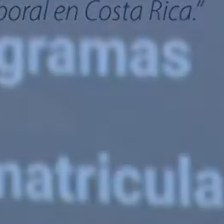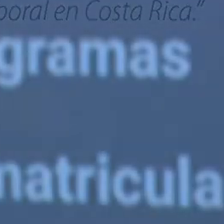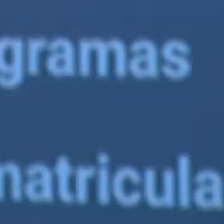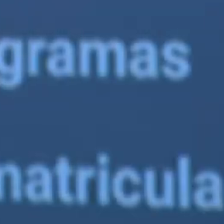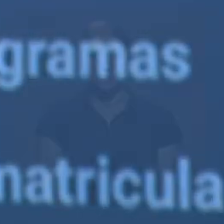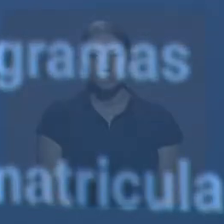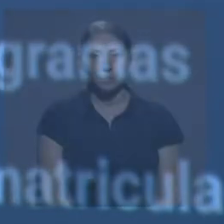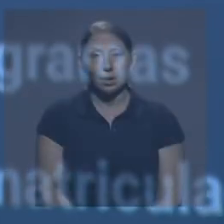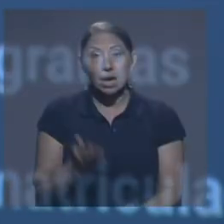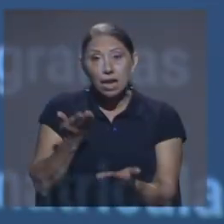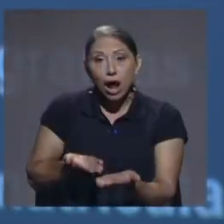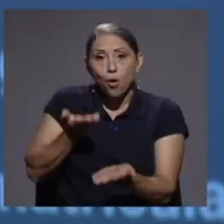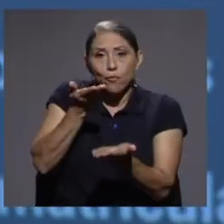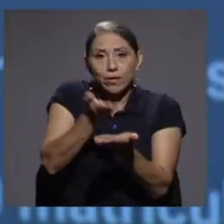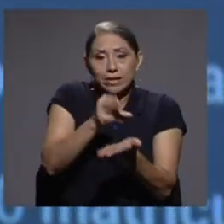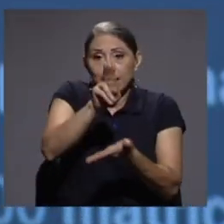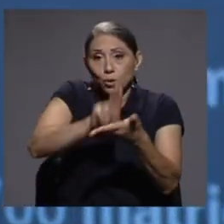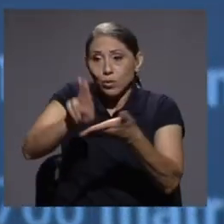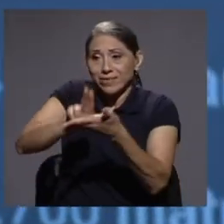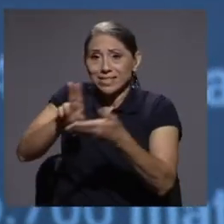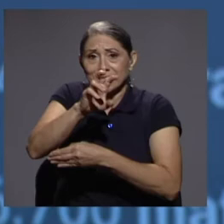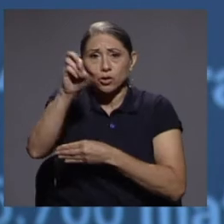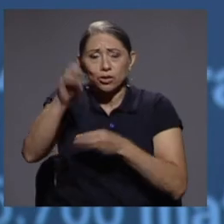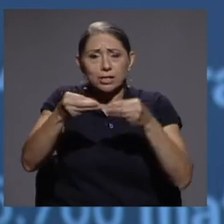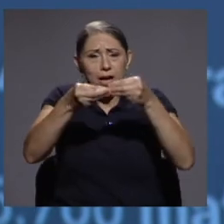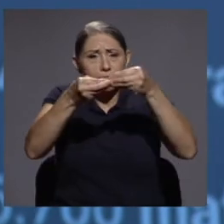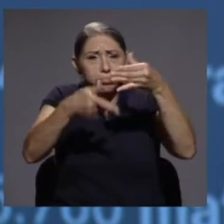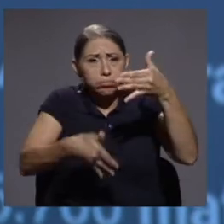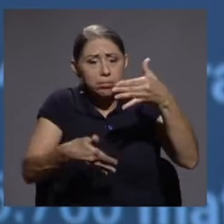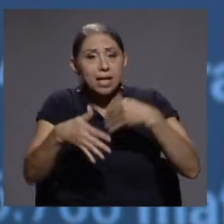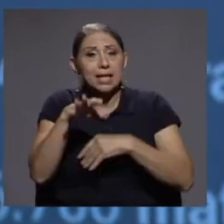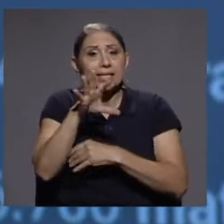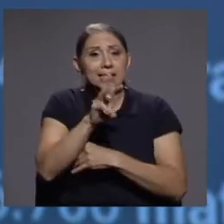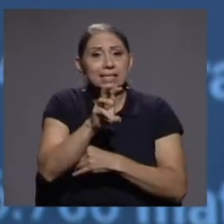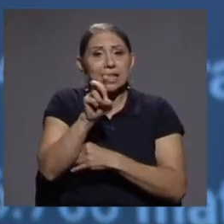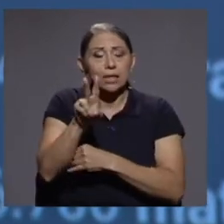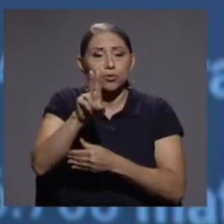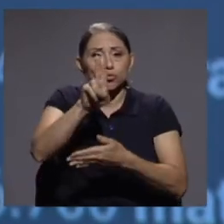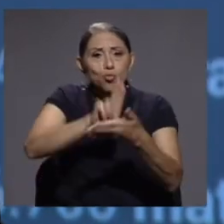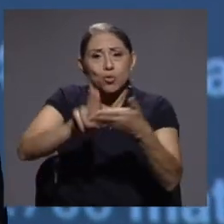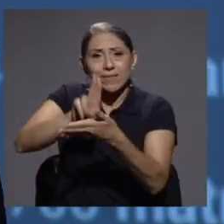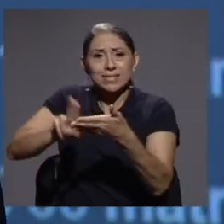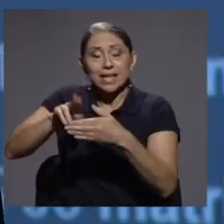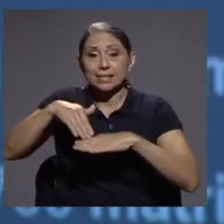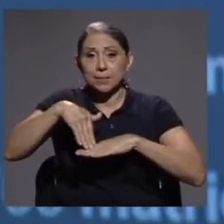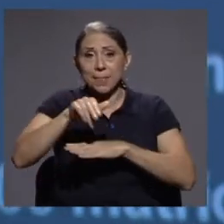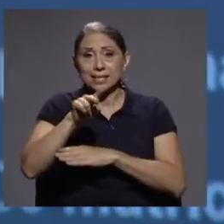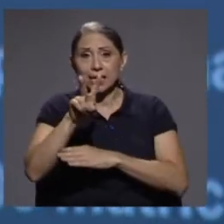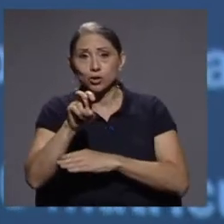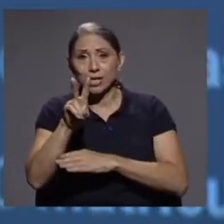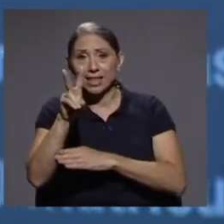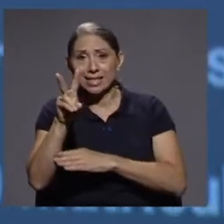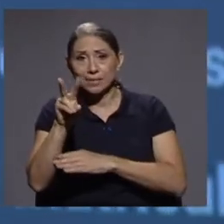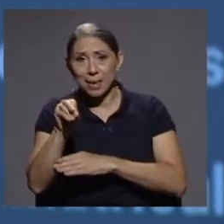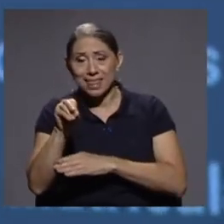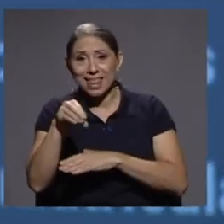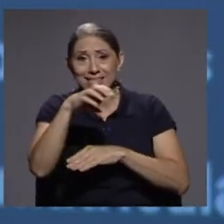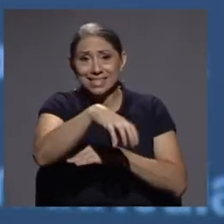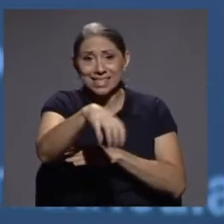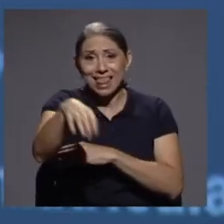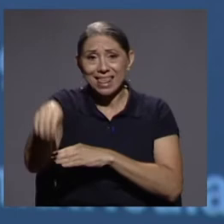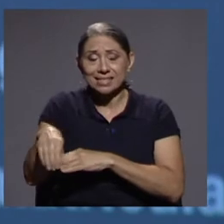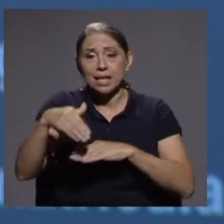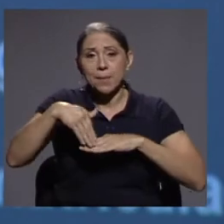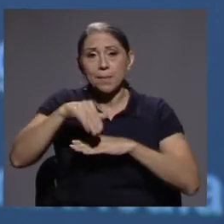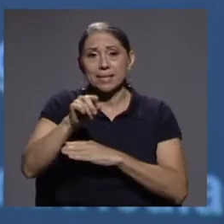La oferta de universidades en Costa Rica es numerosa. 62 universidades, más de 220 sedes, más de 1